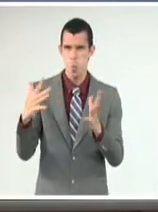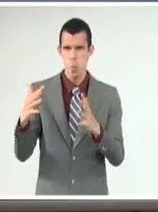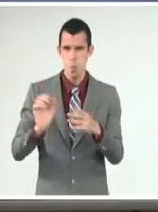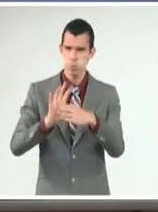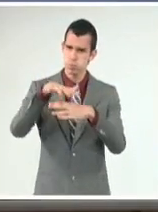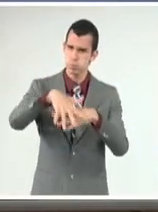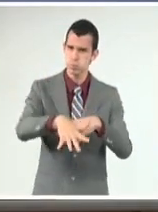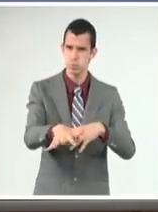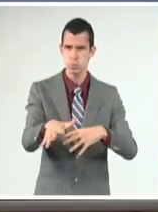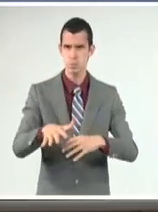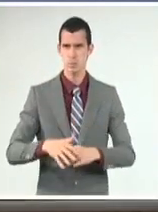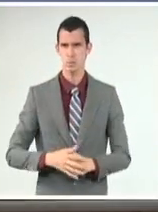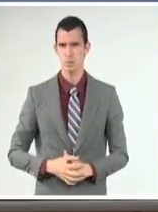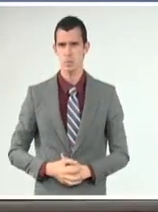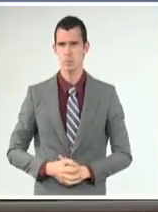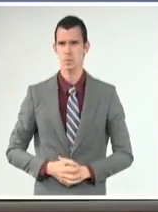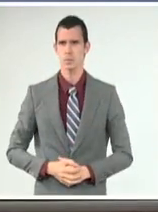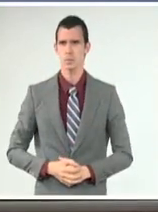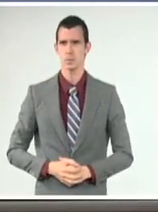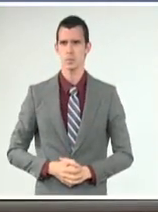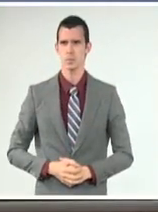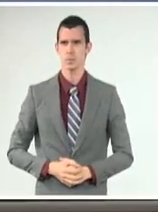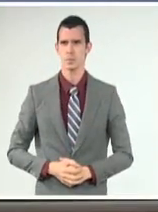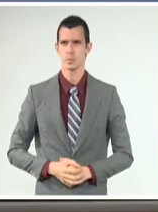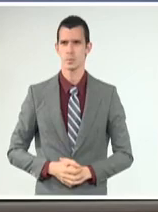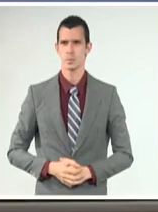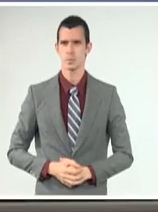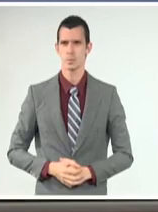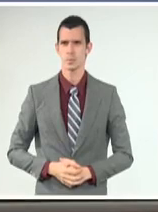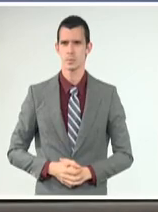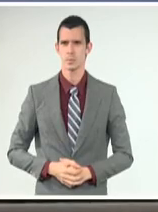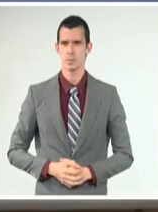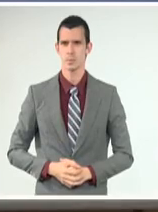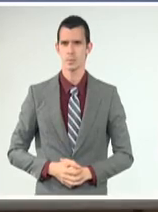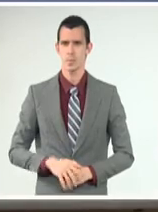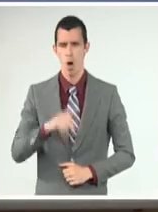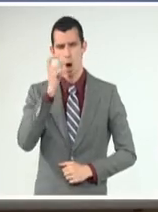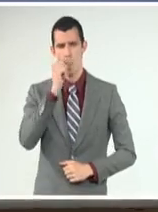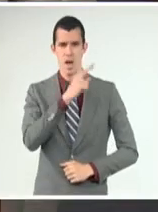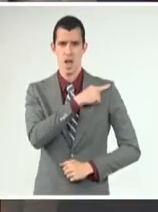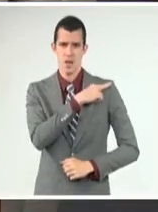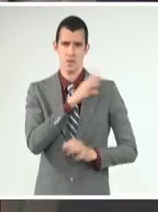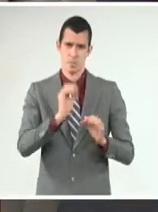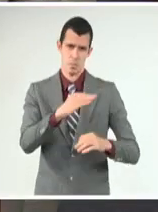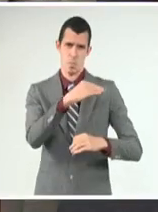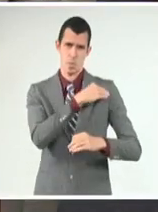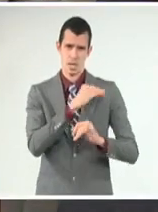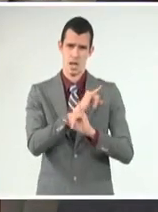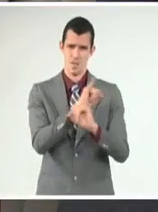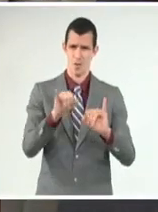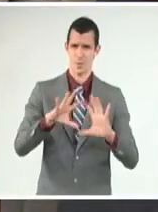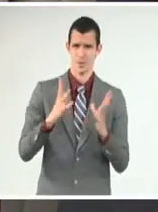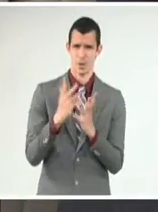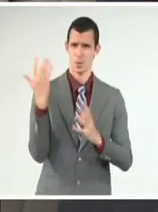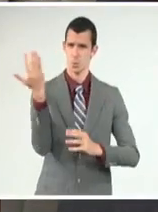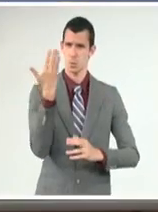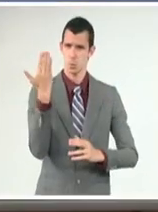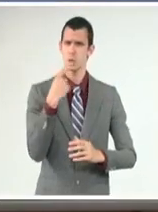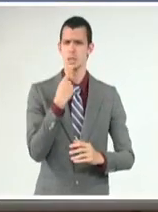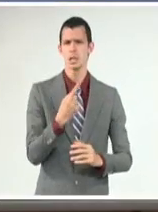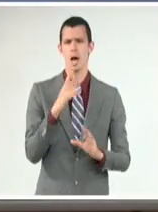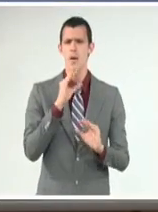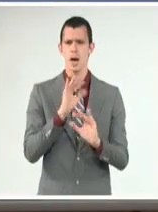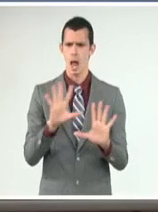El general de división Ramón Pardo Guerra, jefe de ese órgano, aseguró que se mantiene una estrecha vigilancia del evento meteorológico, y se